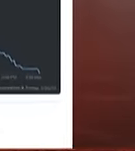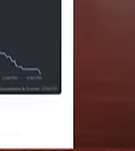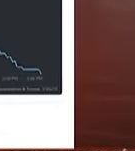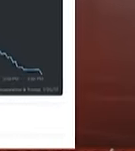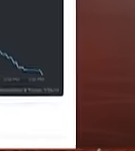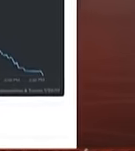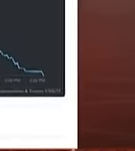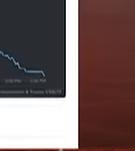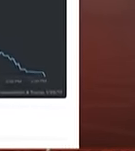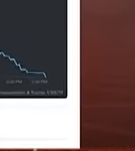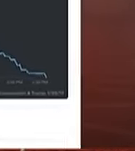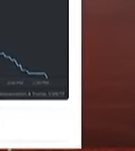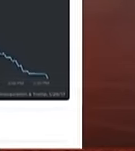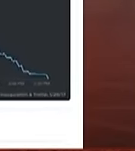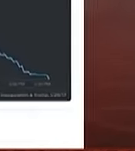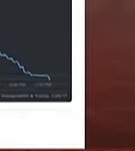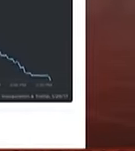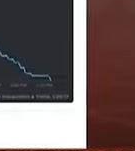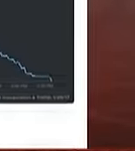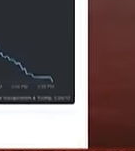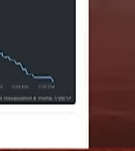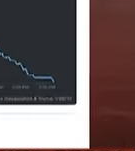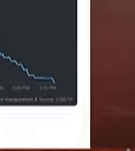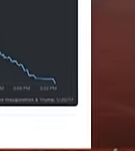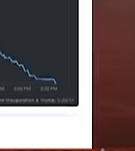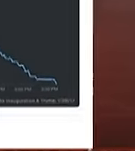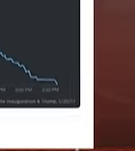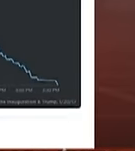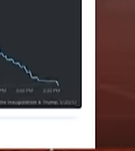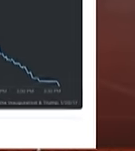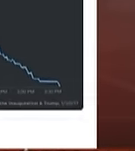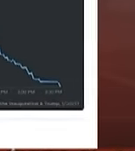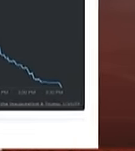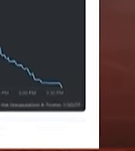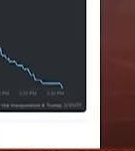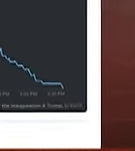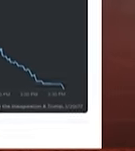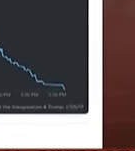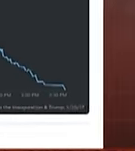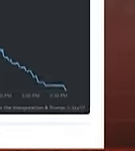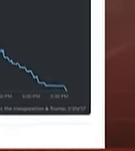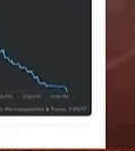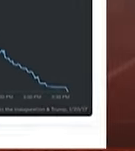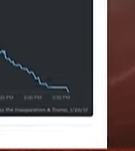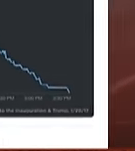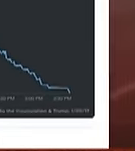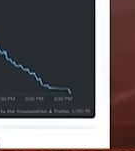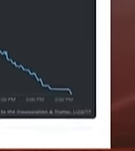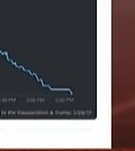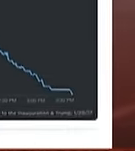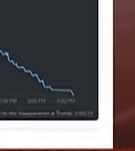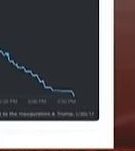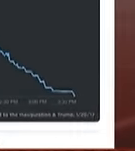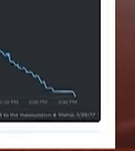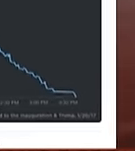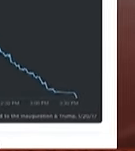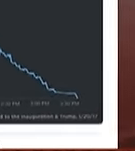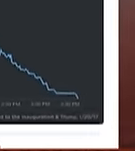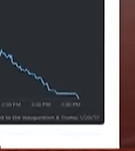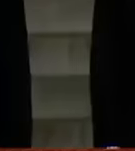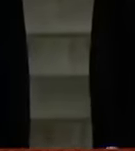bueno salieron ayer cifras oficiales que van a poder abonar o desmentir esta